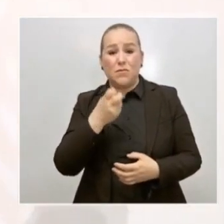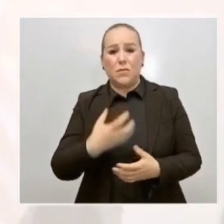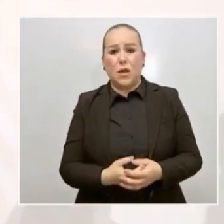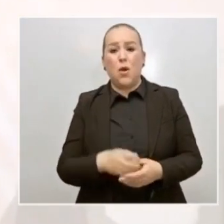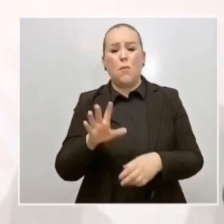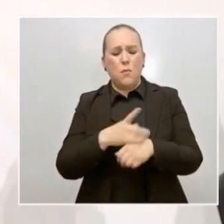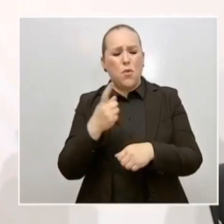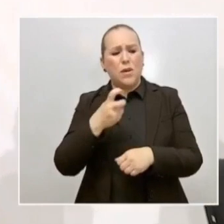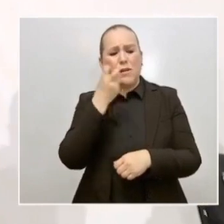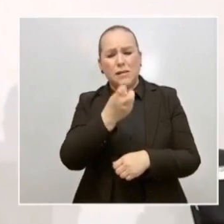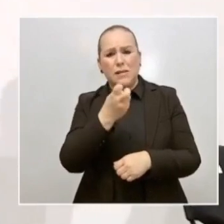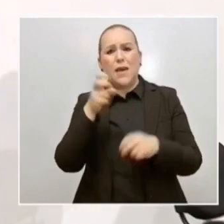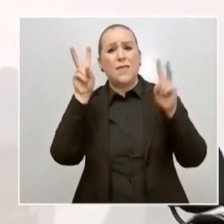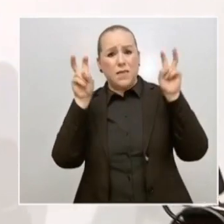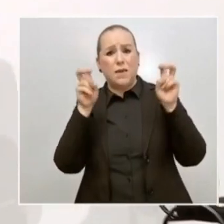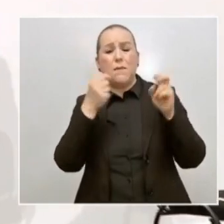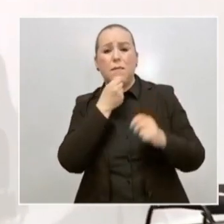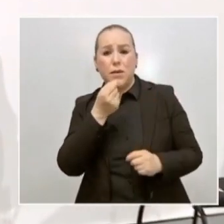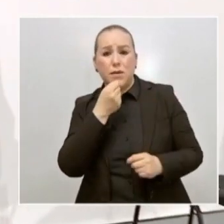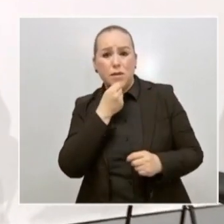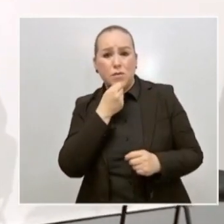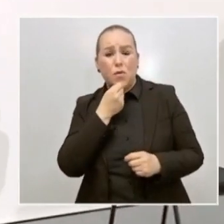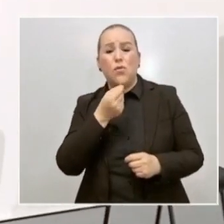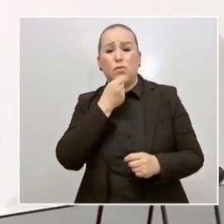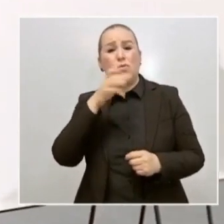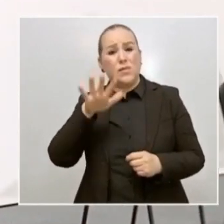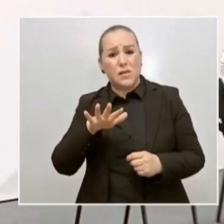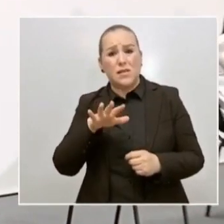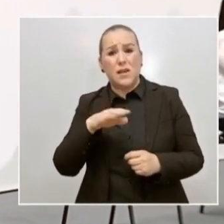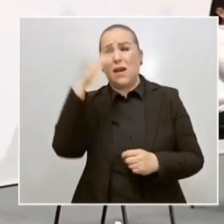niños y niñas y adolescentes no acompañados.